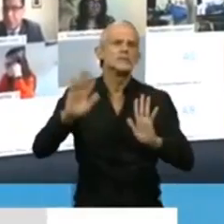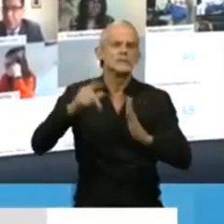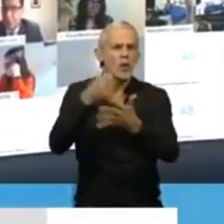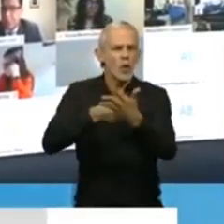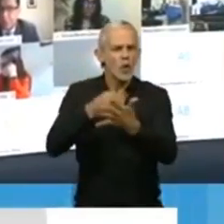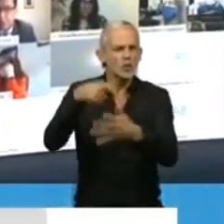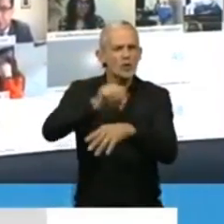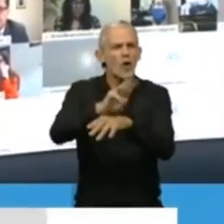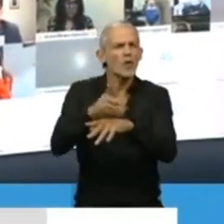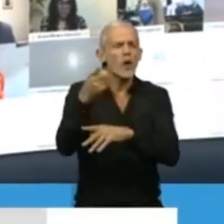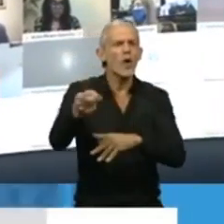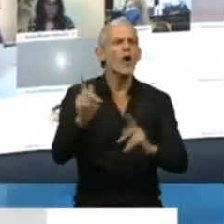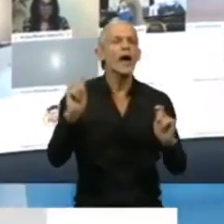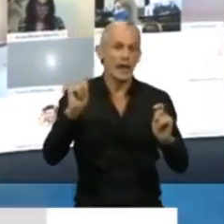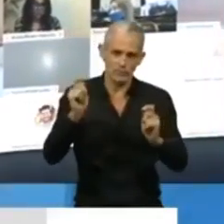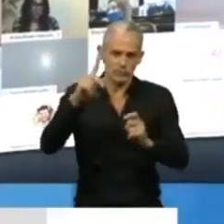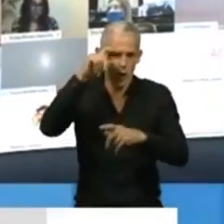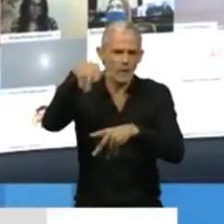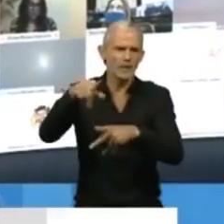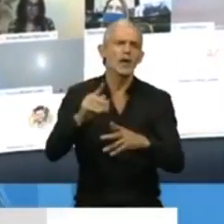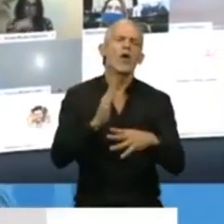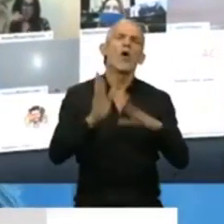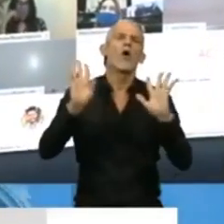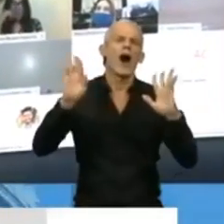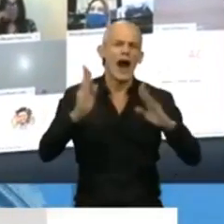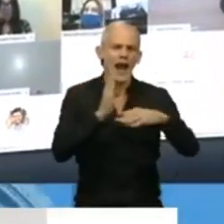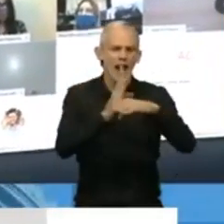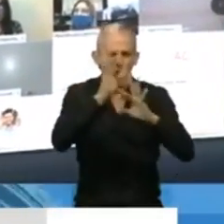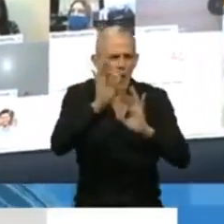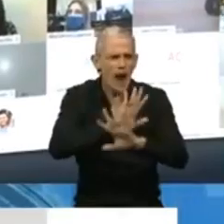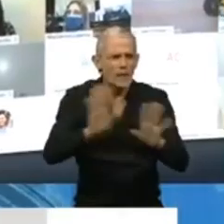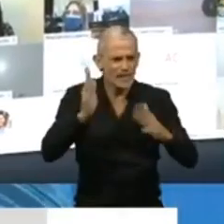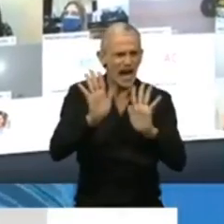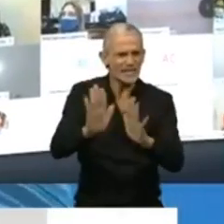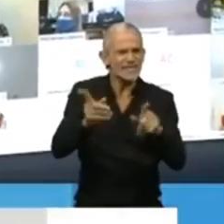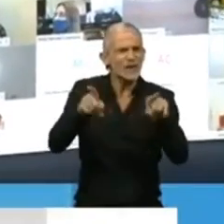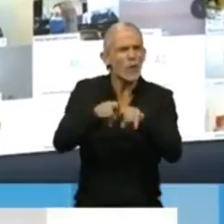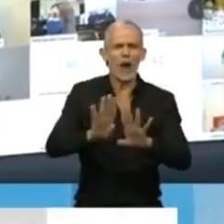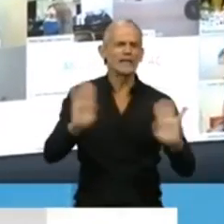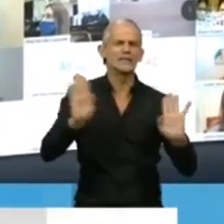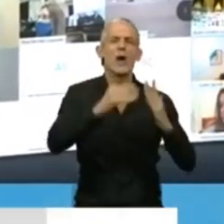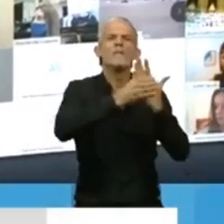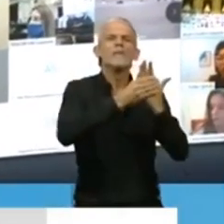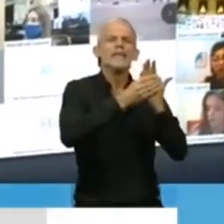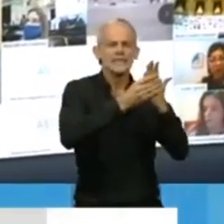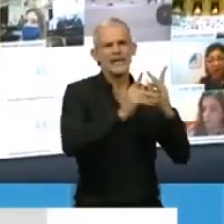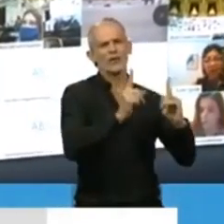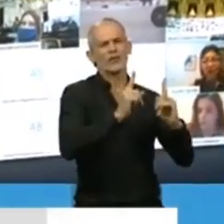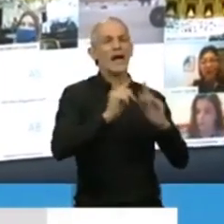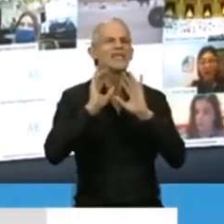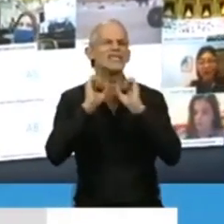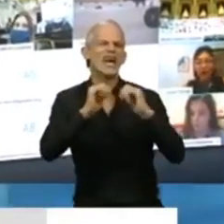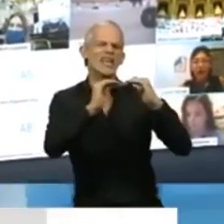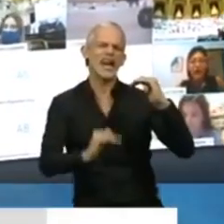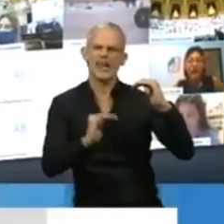y esperemos que nunca más volvamos a tener una secretaría, que sigamos con un ministerio y que realmente la salud